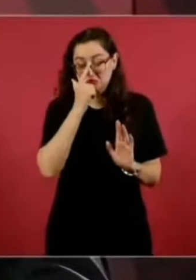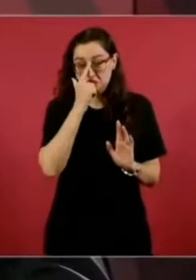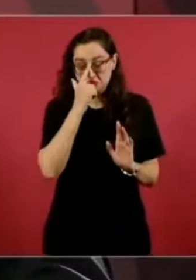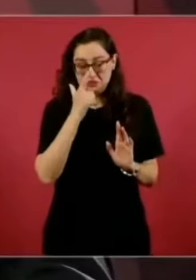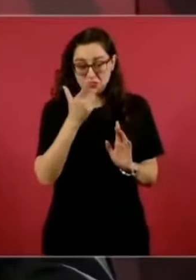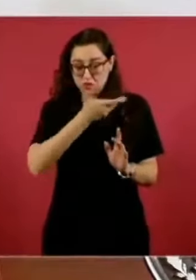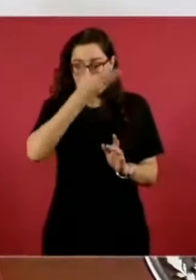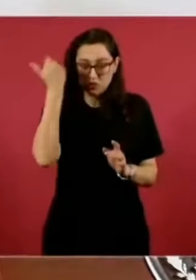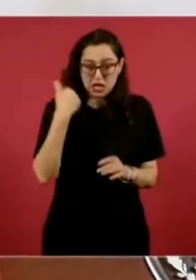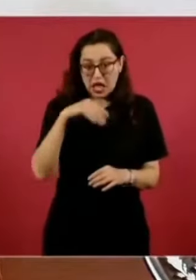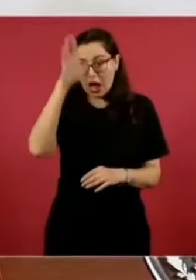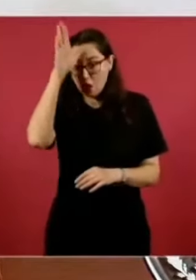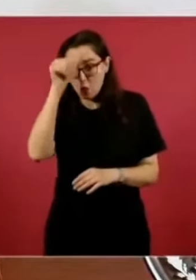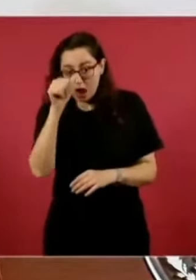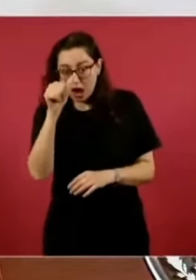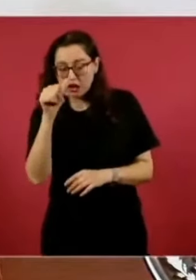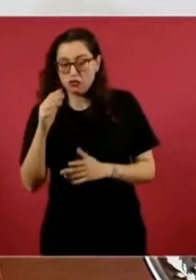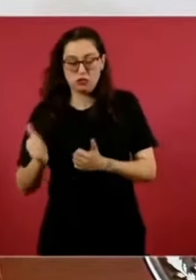acuerdo